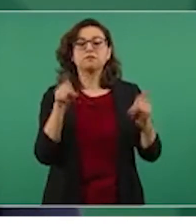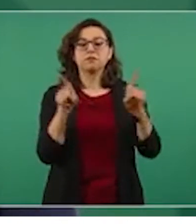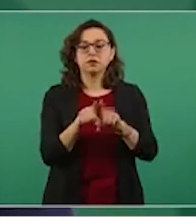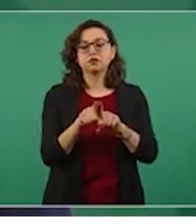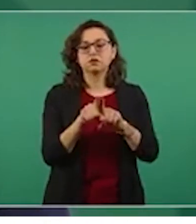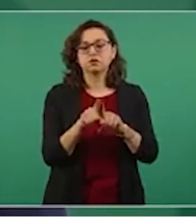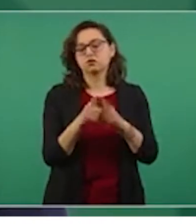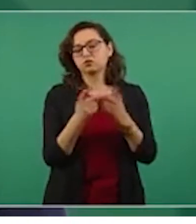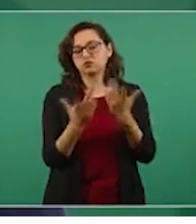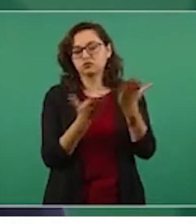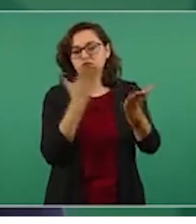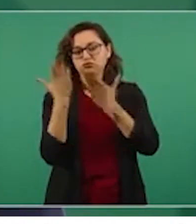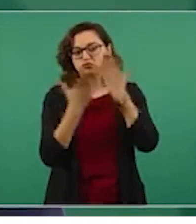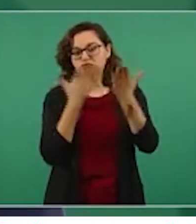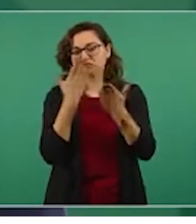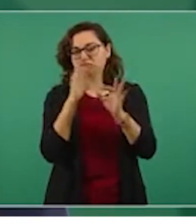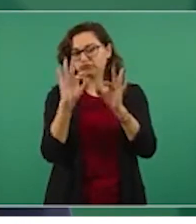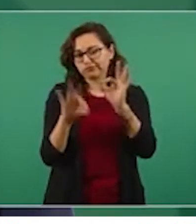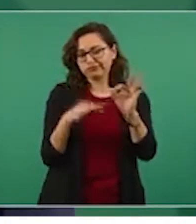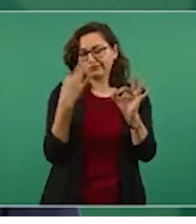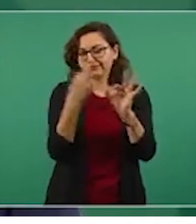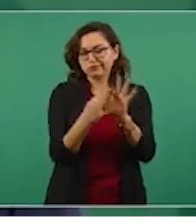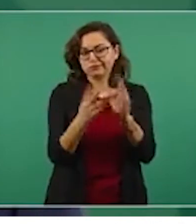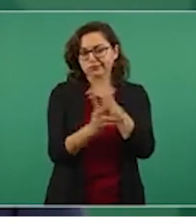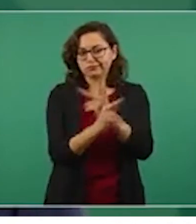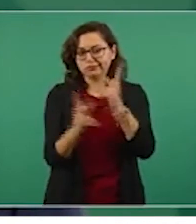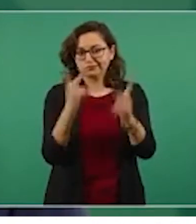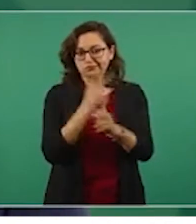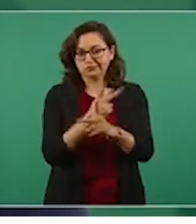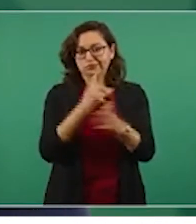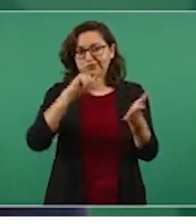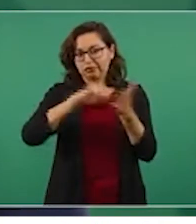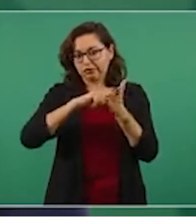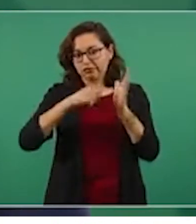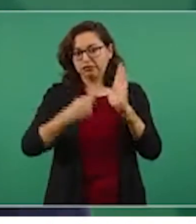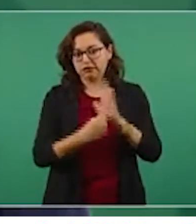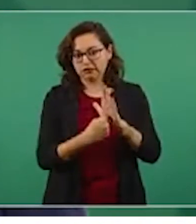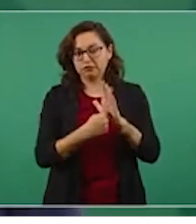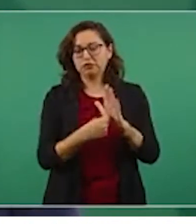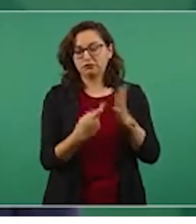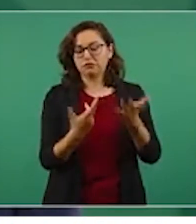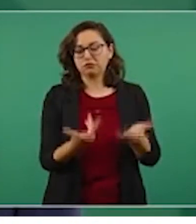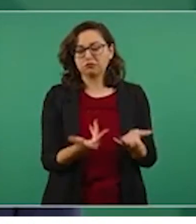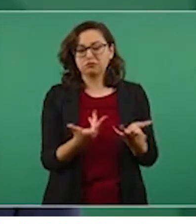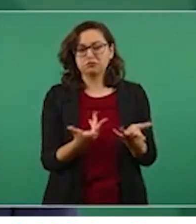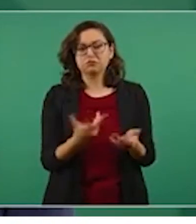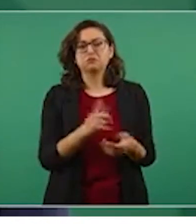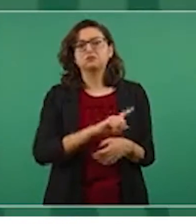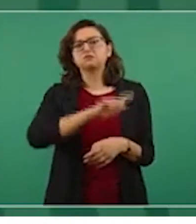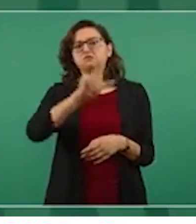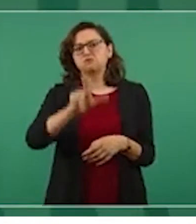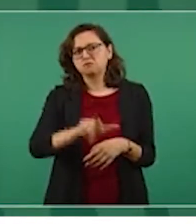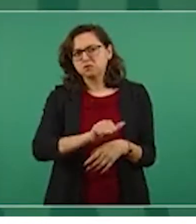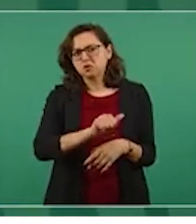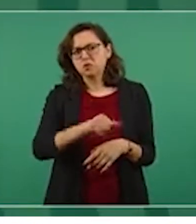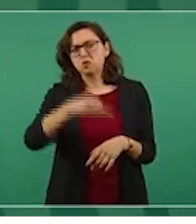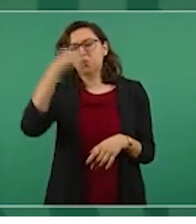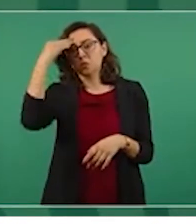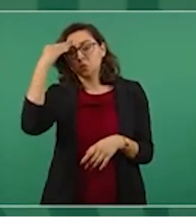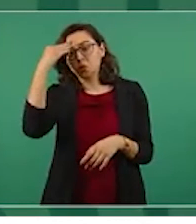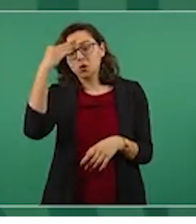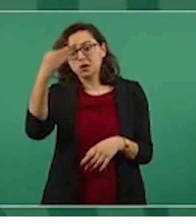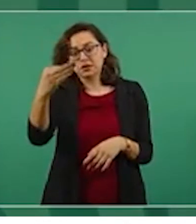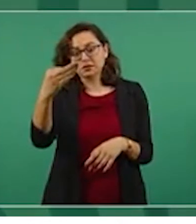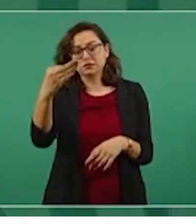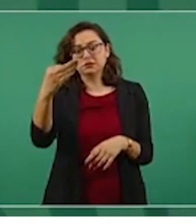para que si en el tiempo que